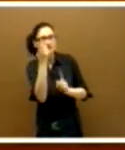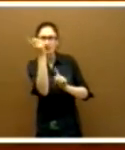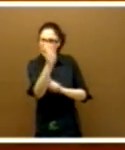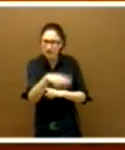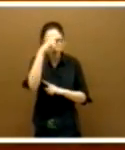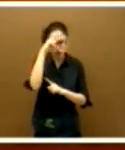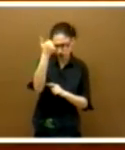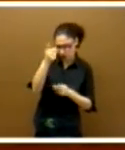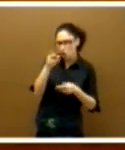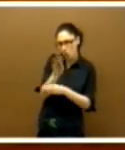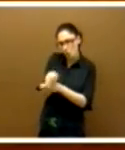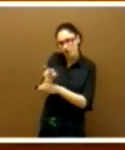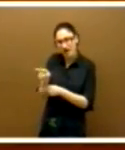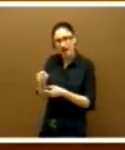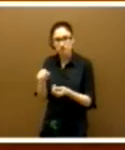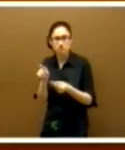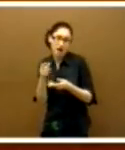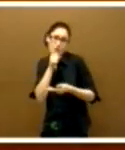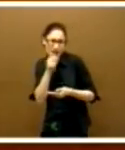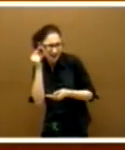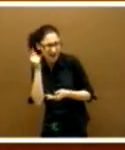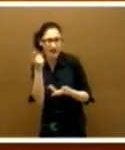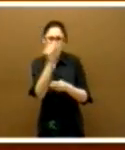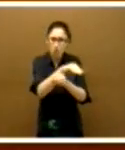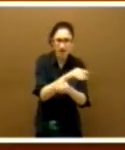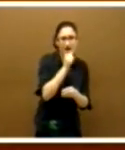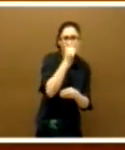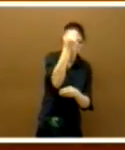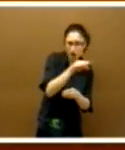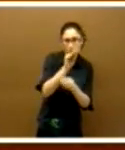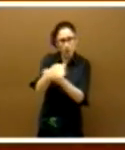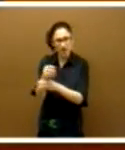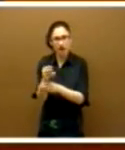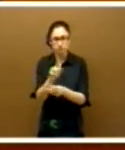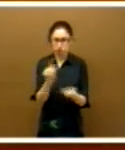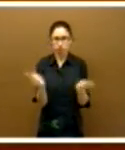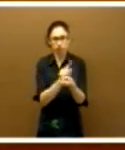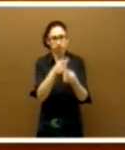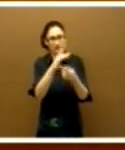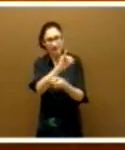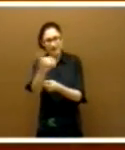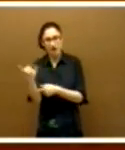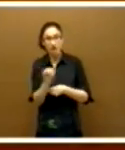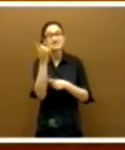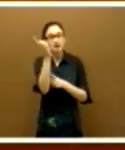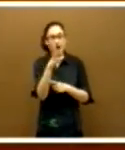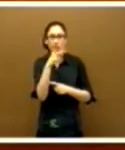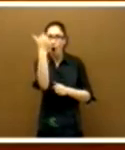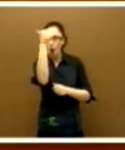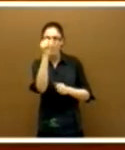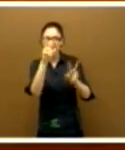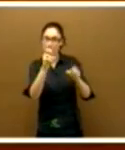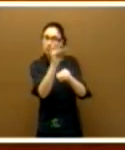y que cuidan los nietos a las abuelas. Pero además de incorporarse los varones a los cuidados familiares,